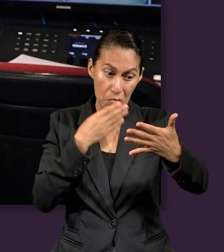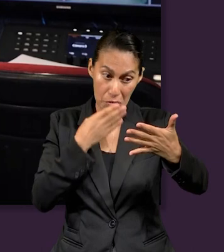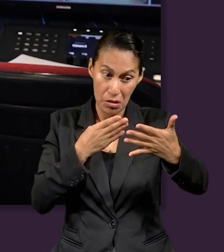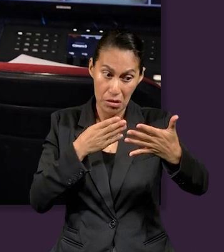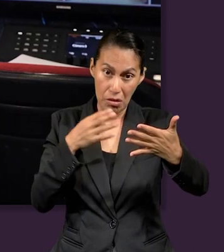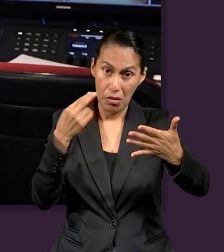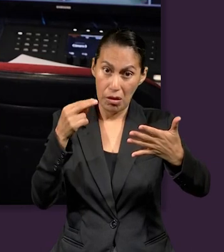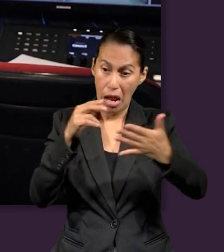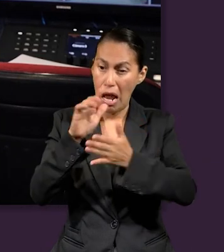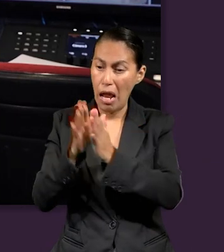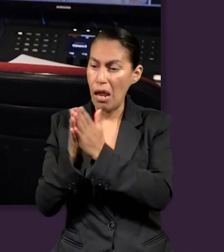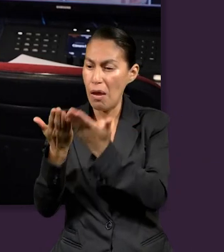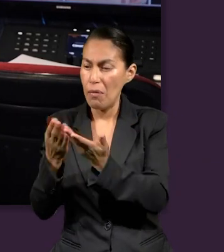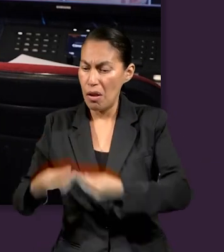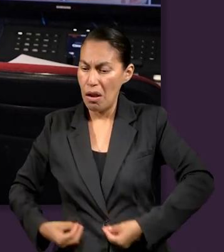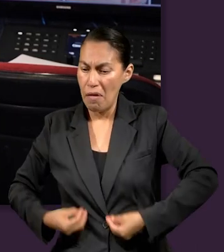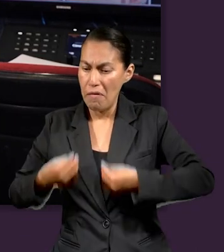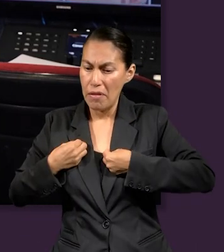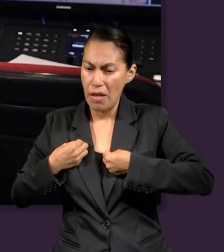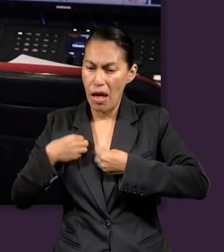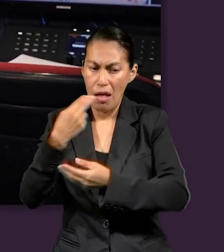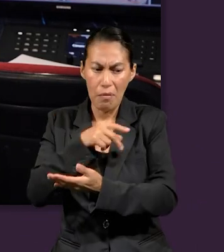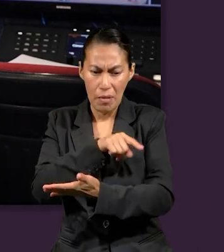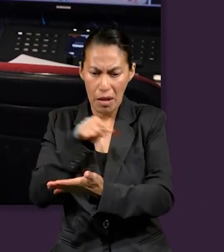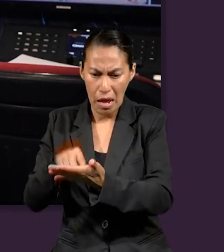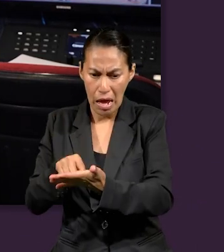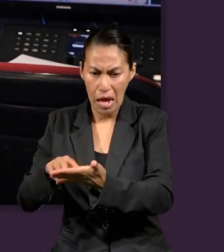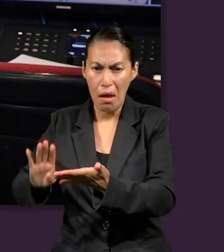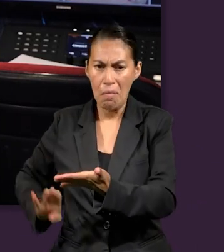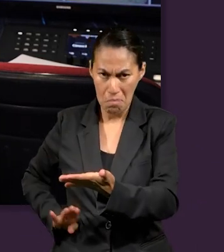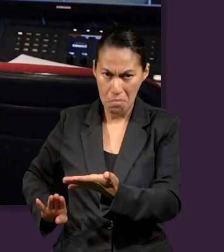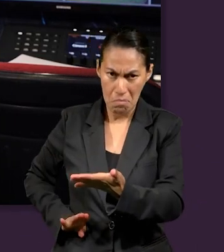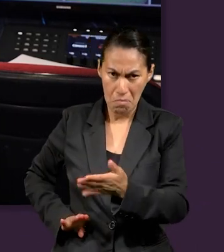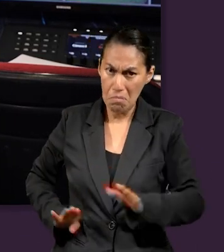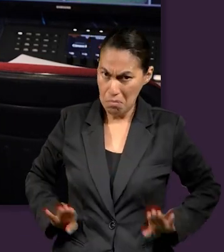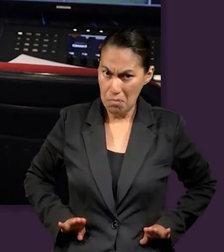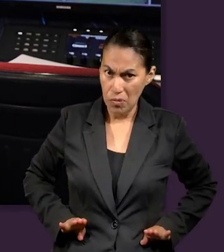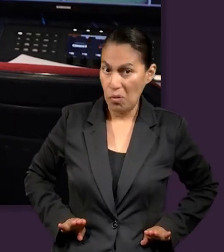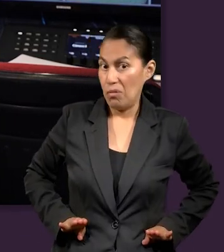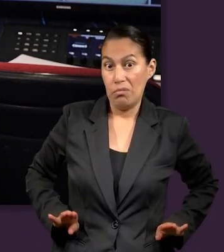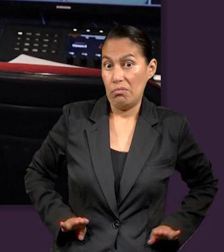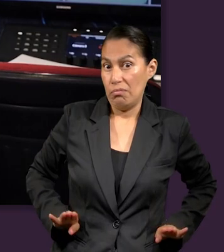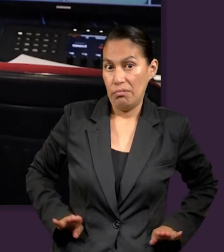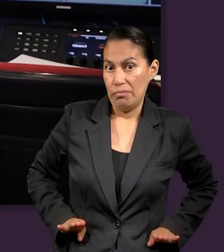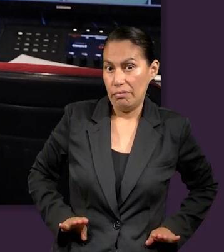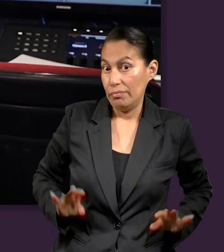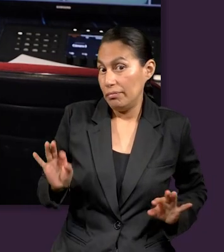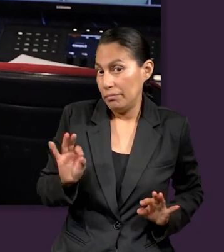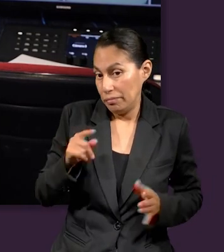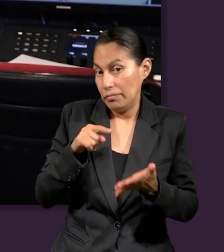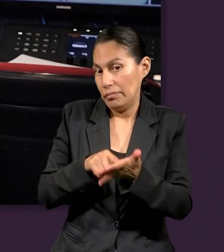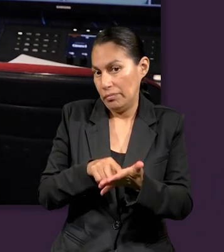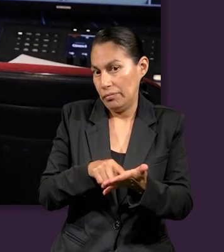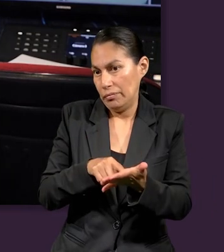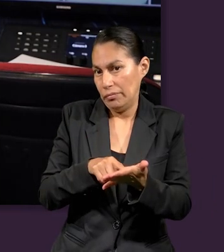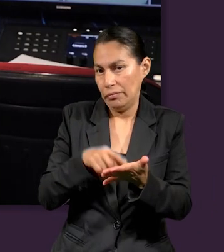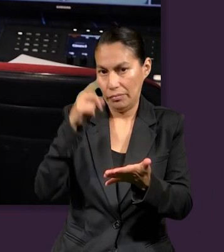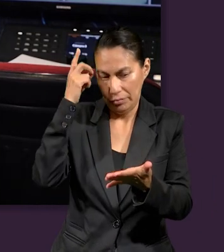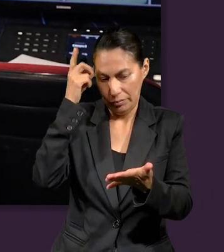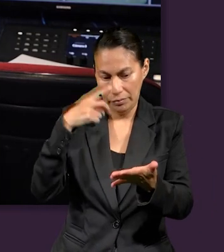en el libro de la vida. Sabemos, por la descripción de este pasaje bíblico de la gloria de Dios,